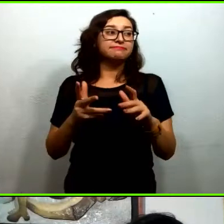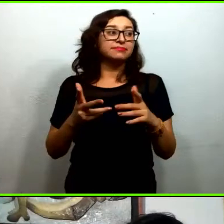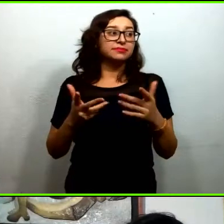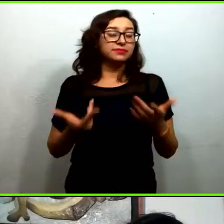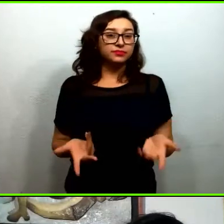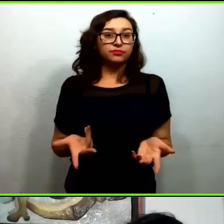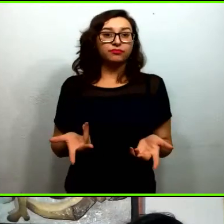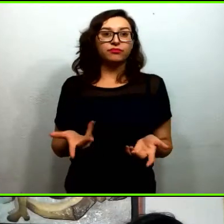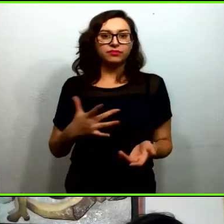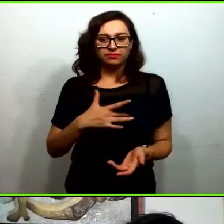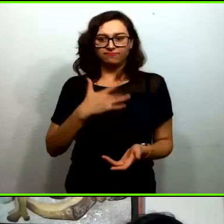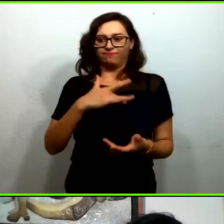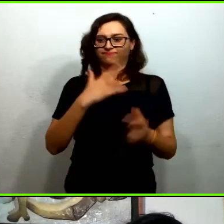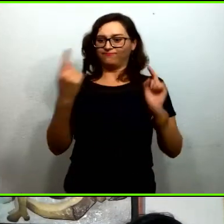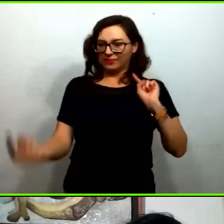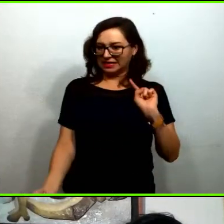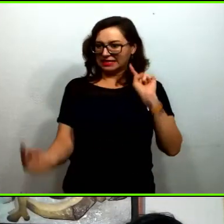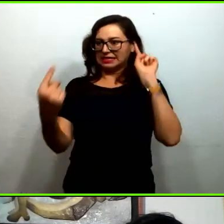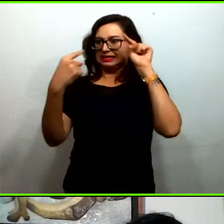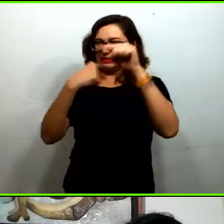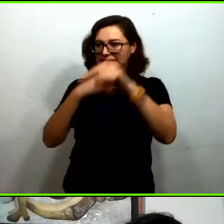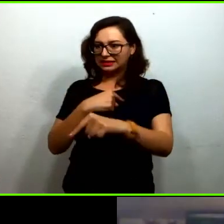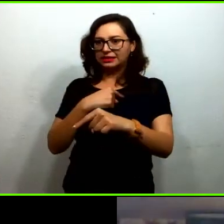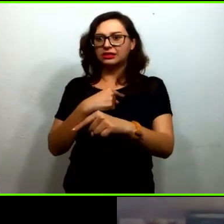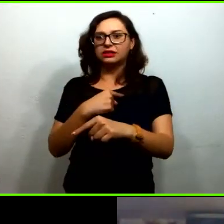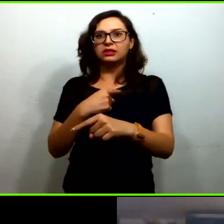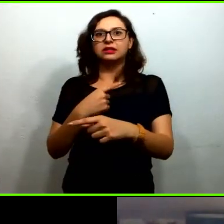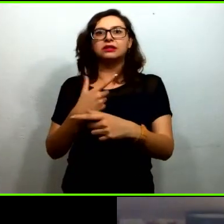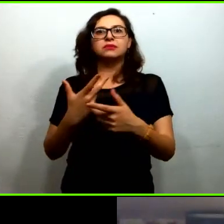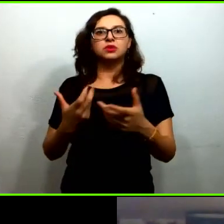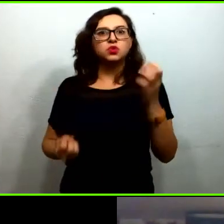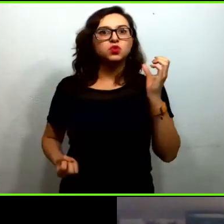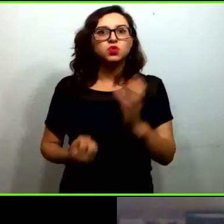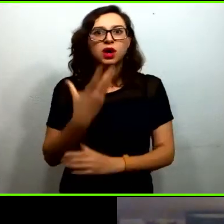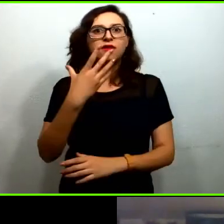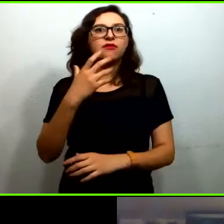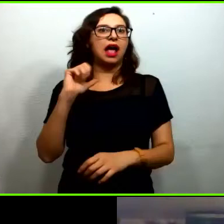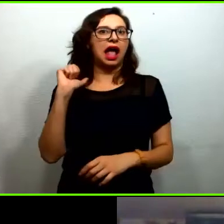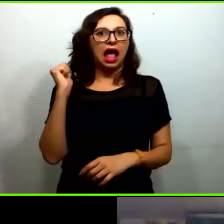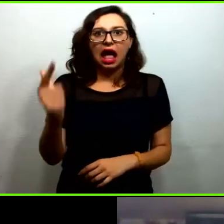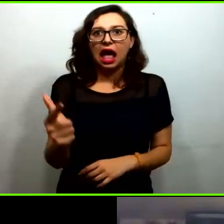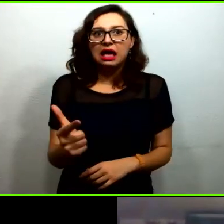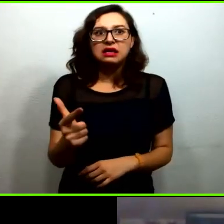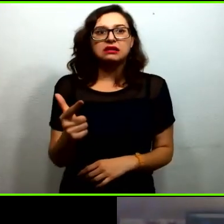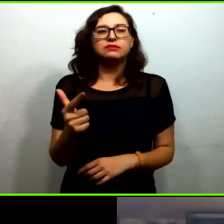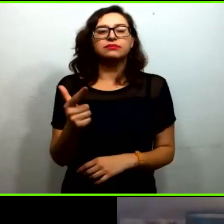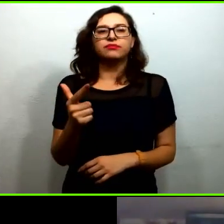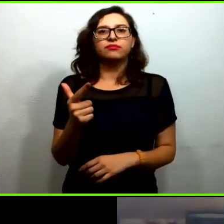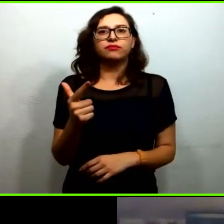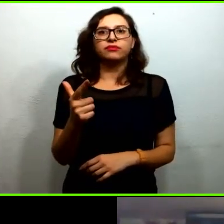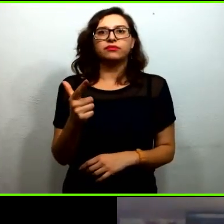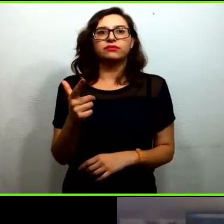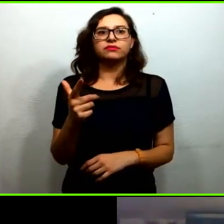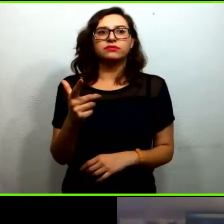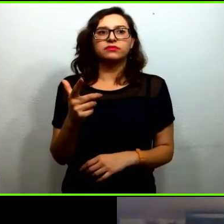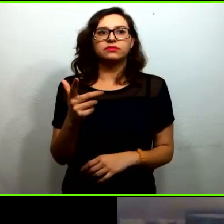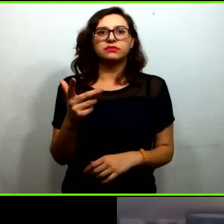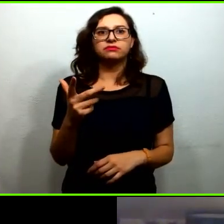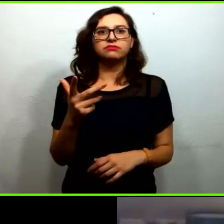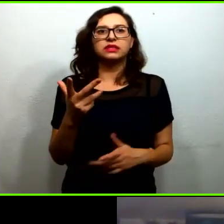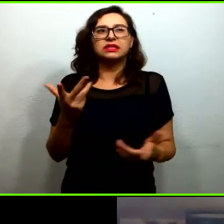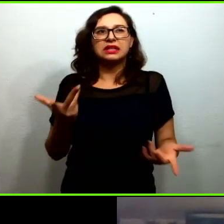simpatía en torno a las innovaciones o a lo que uno quiera realizar es